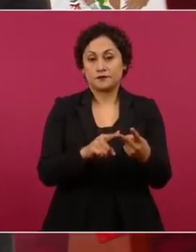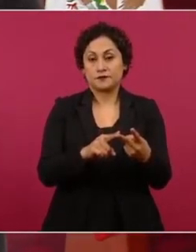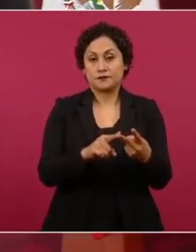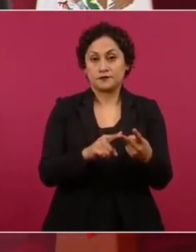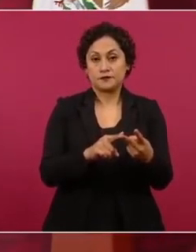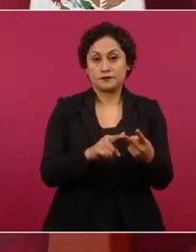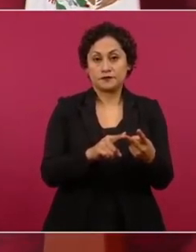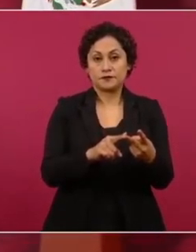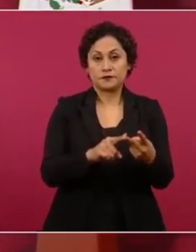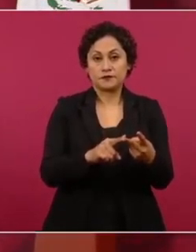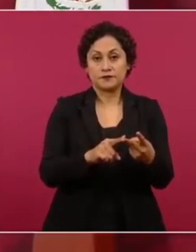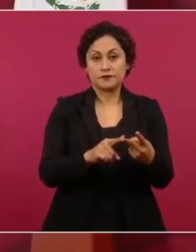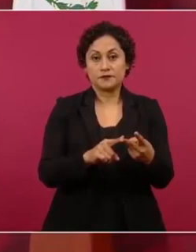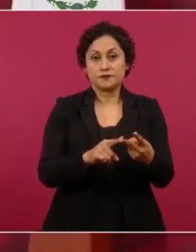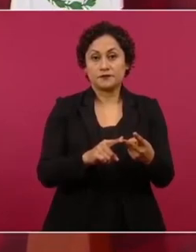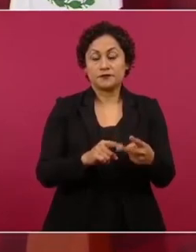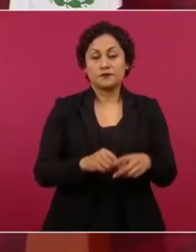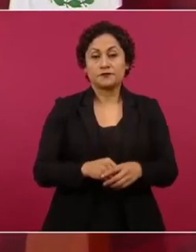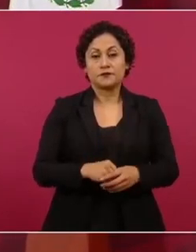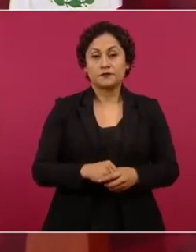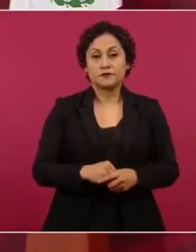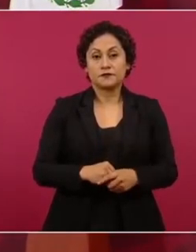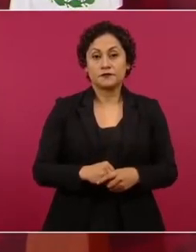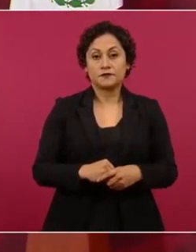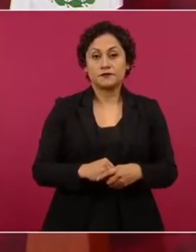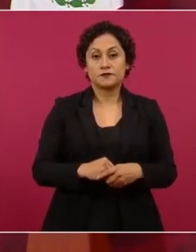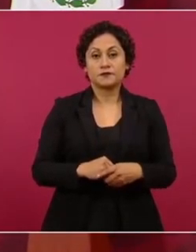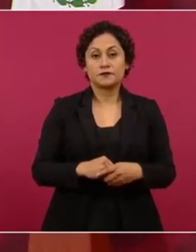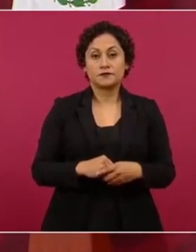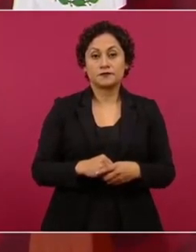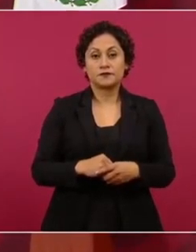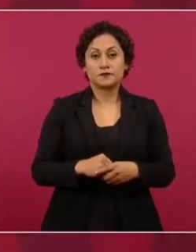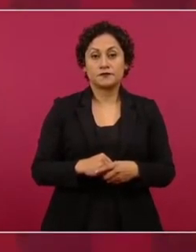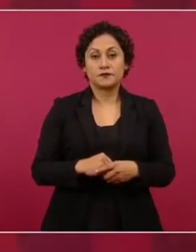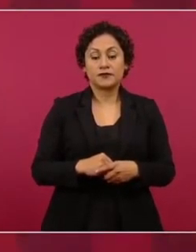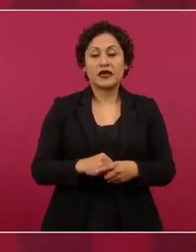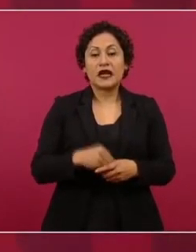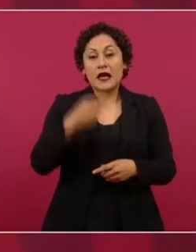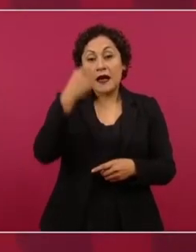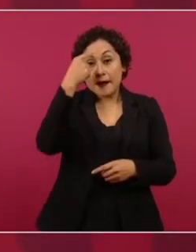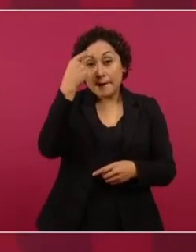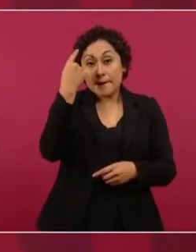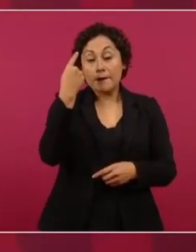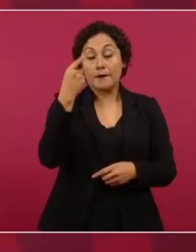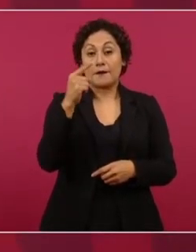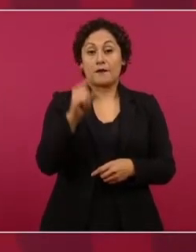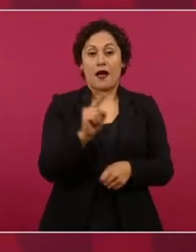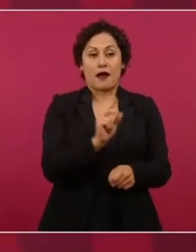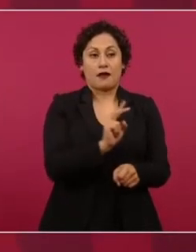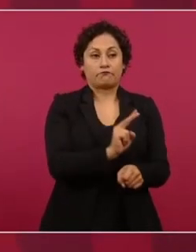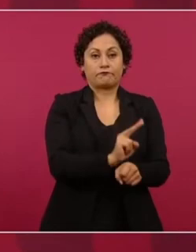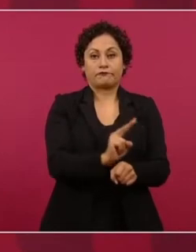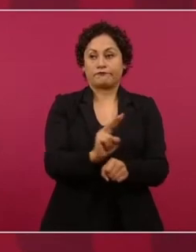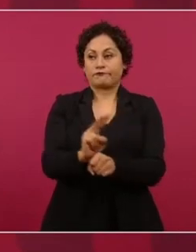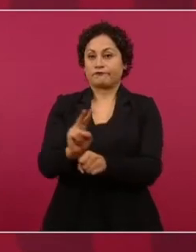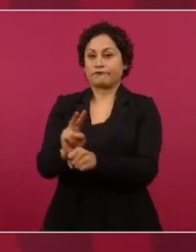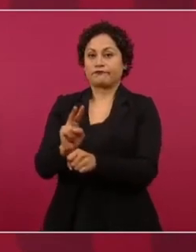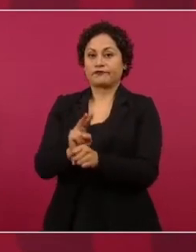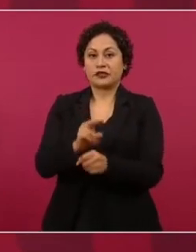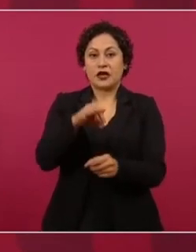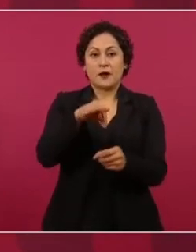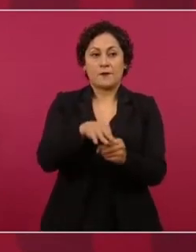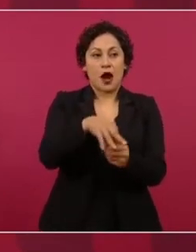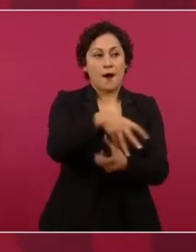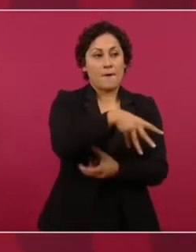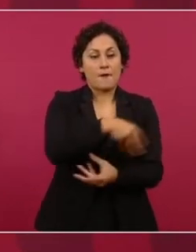se facilite la compra del voto, porque nuestros